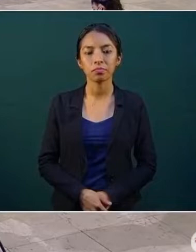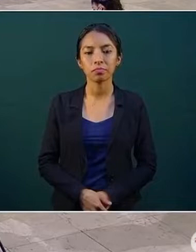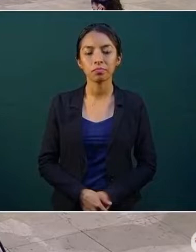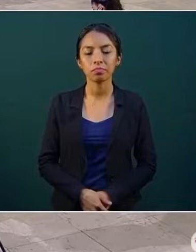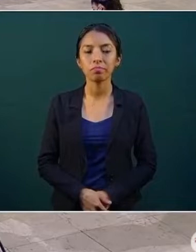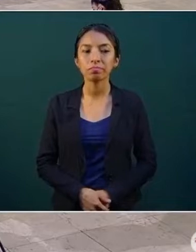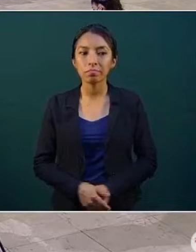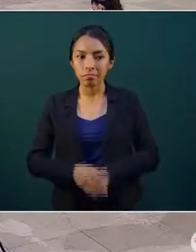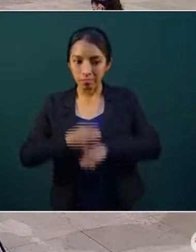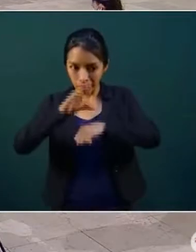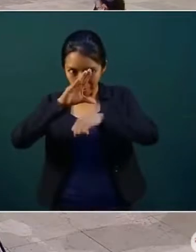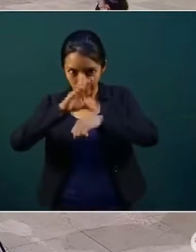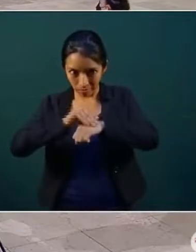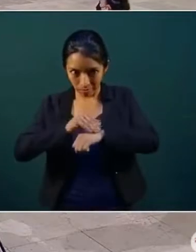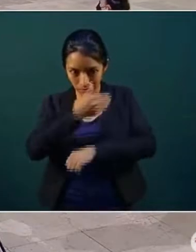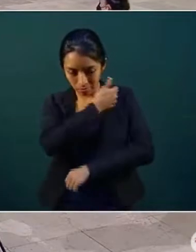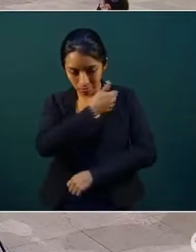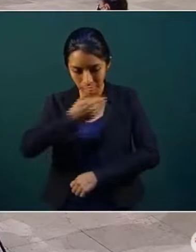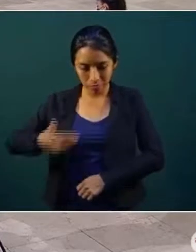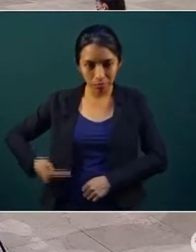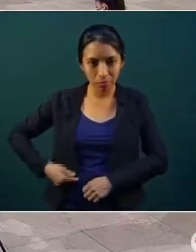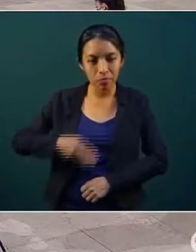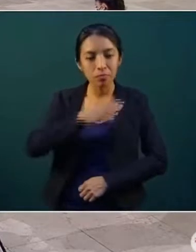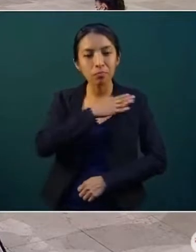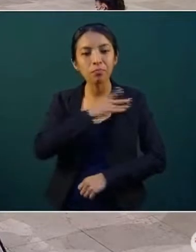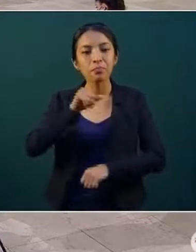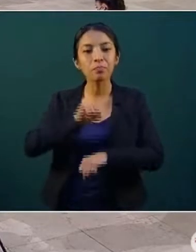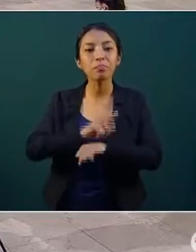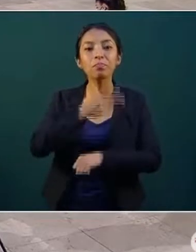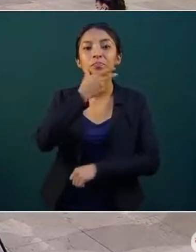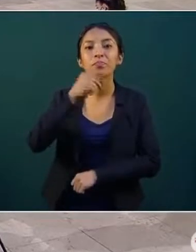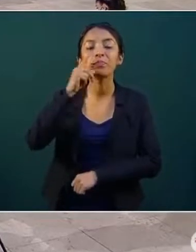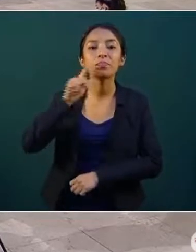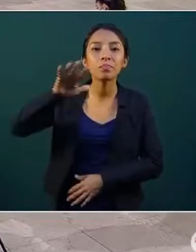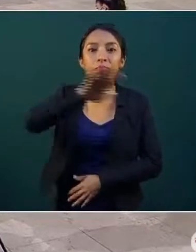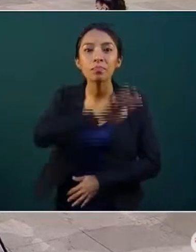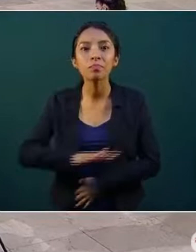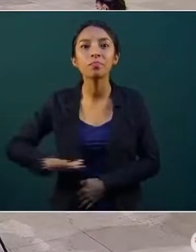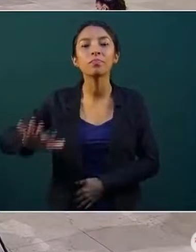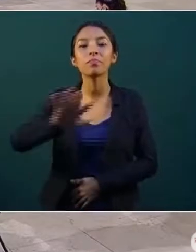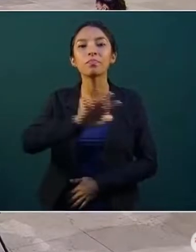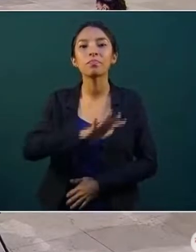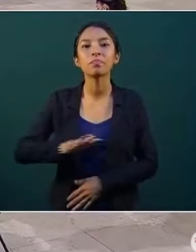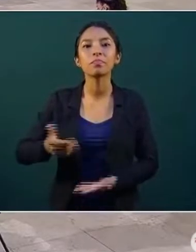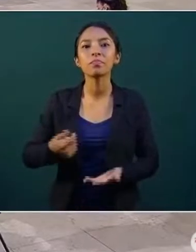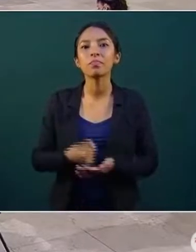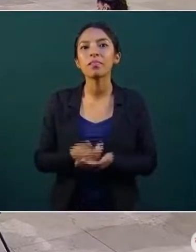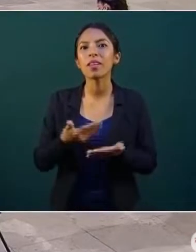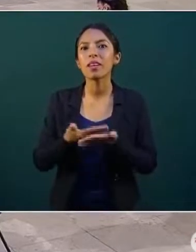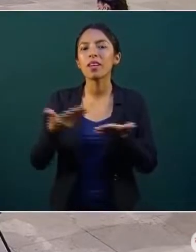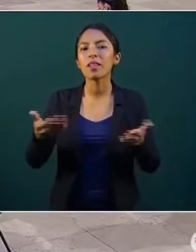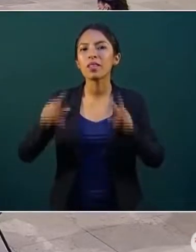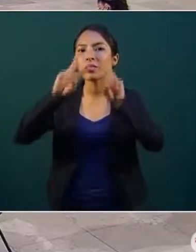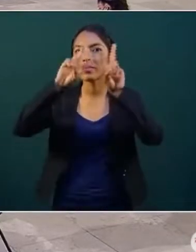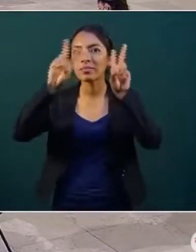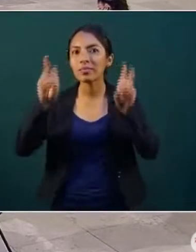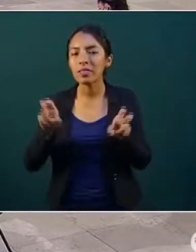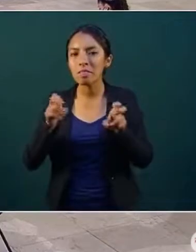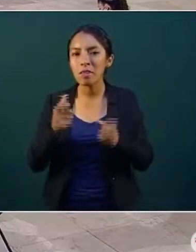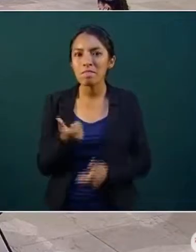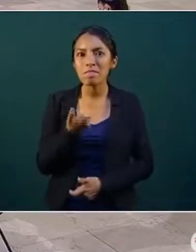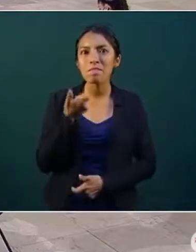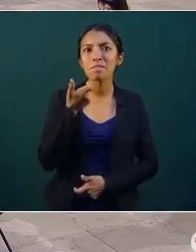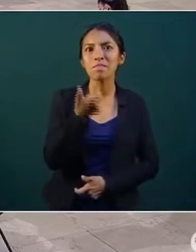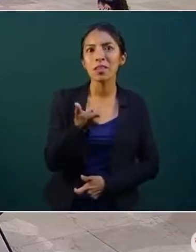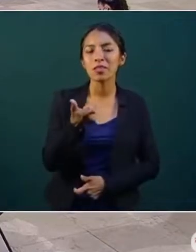Con su permiso, señor presidente, muy buenos días a todas y a todos. En el quién es quién en los precios de los combustibles,